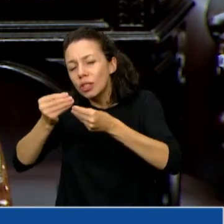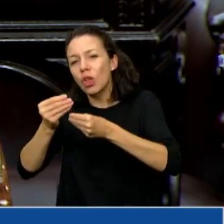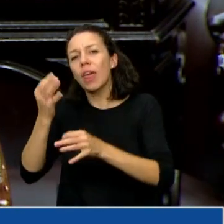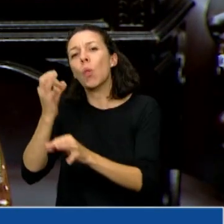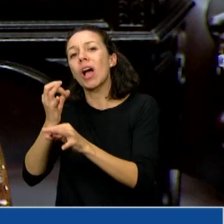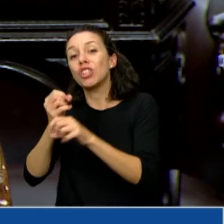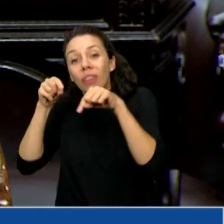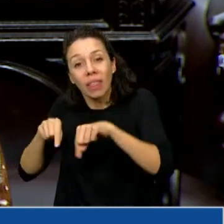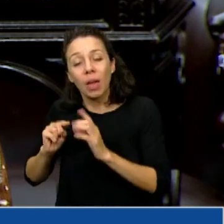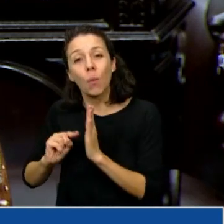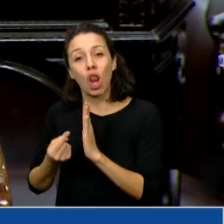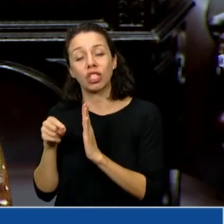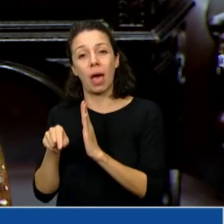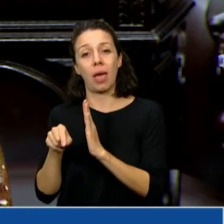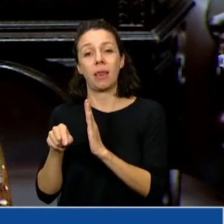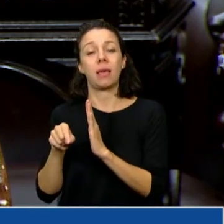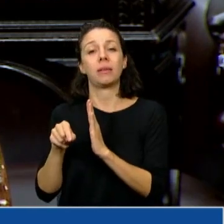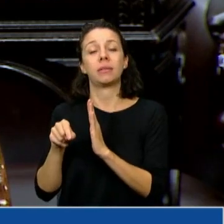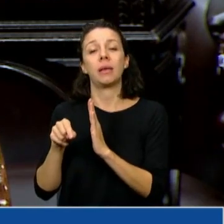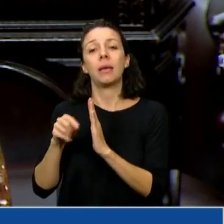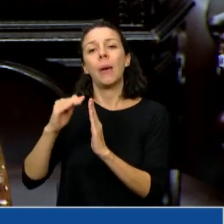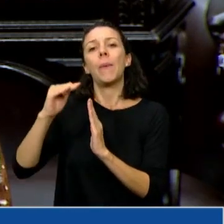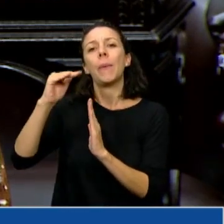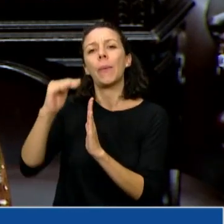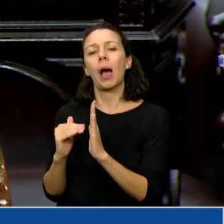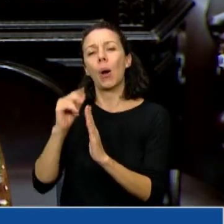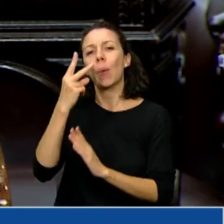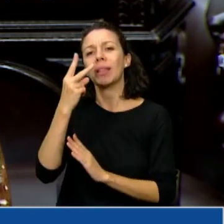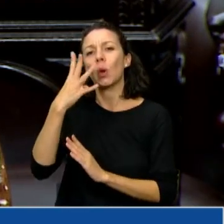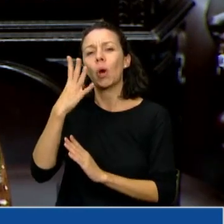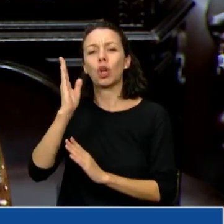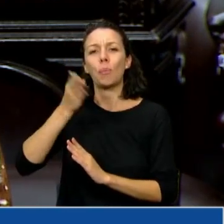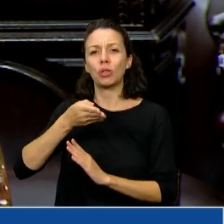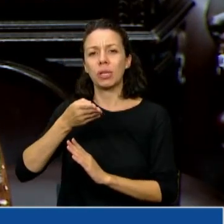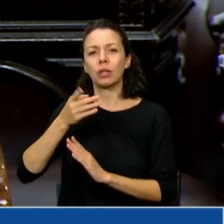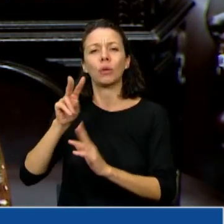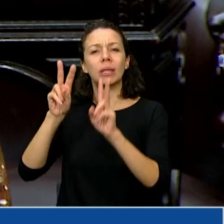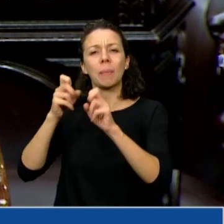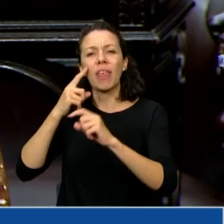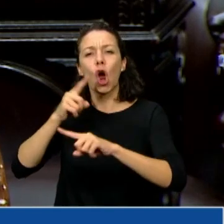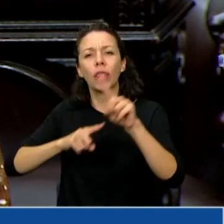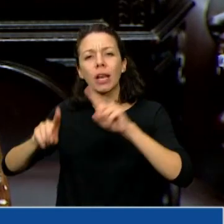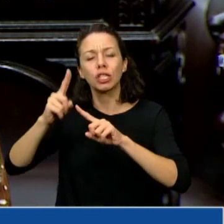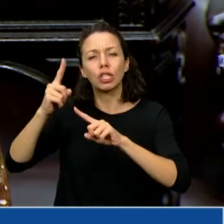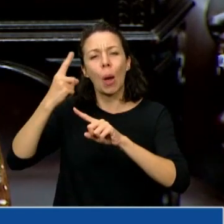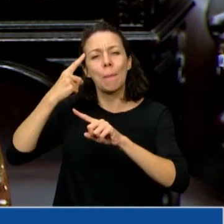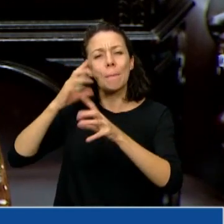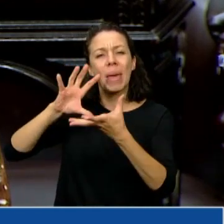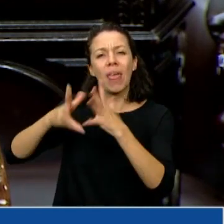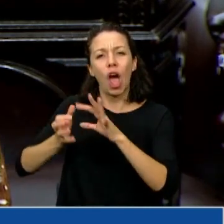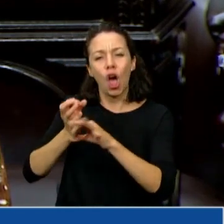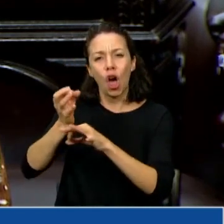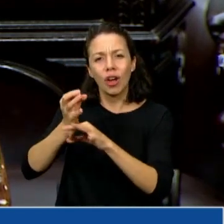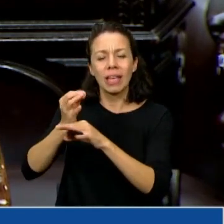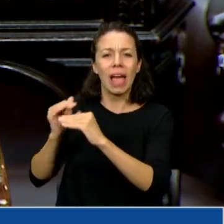ciudad cayó en un 24% solo en el renglón coordinación pedagógica y equidad educativa.